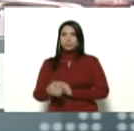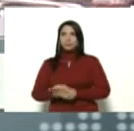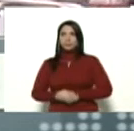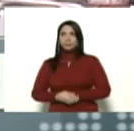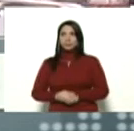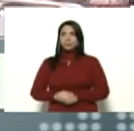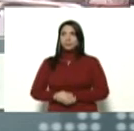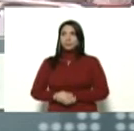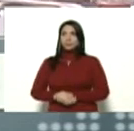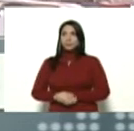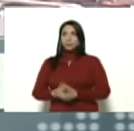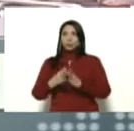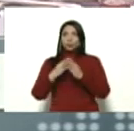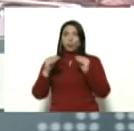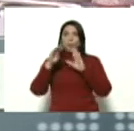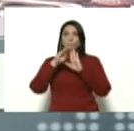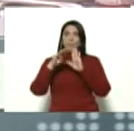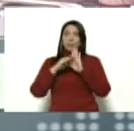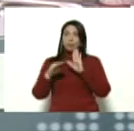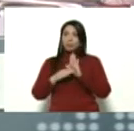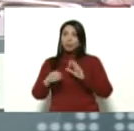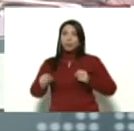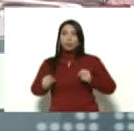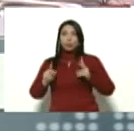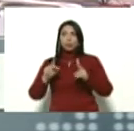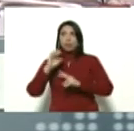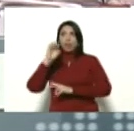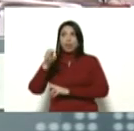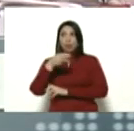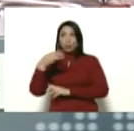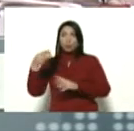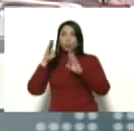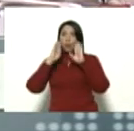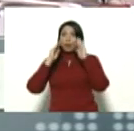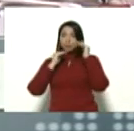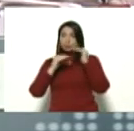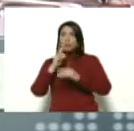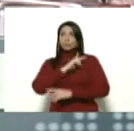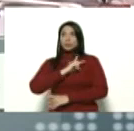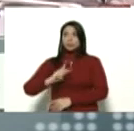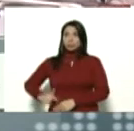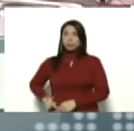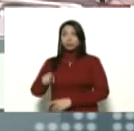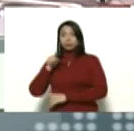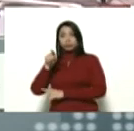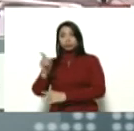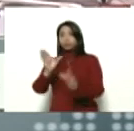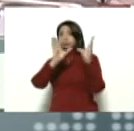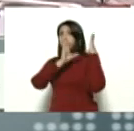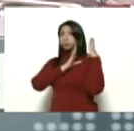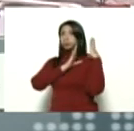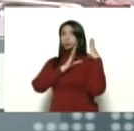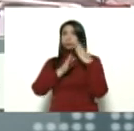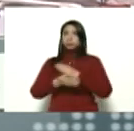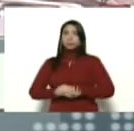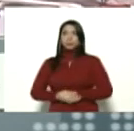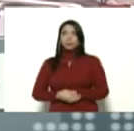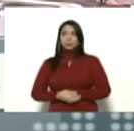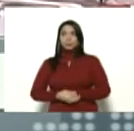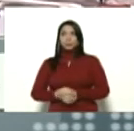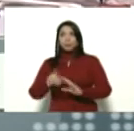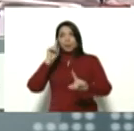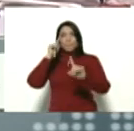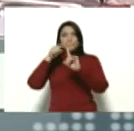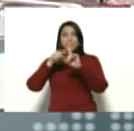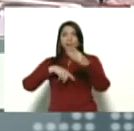y en toda la medida de la oportunidad en euros atención vicepresidente esto va para usted fíjense metas